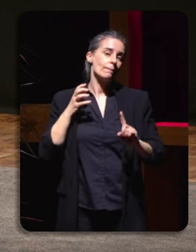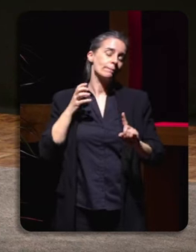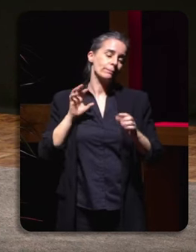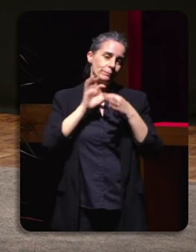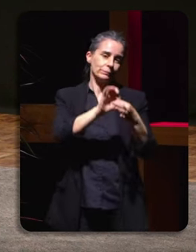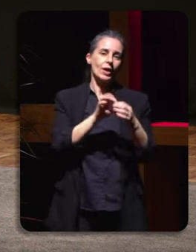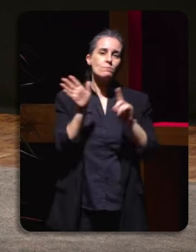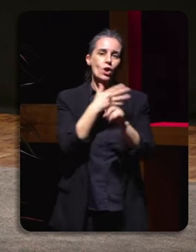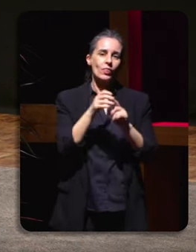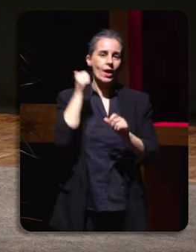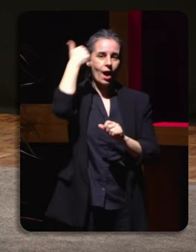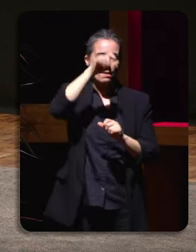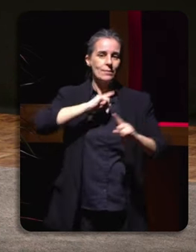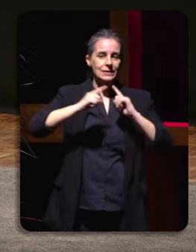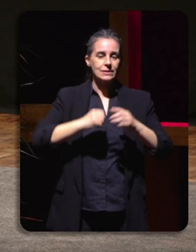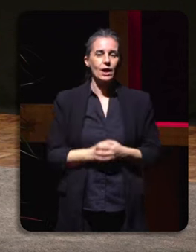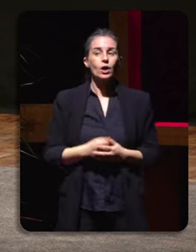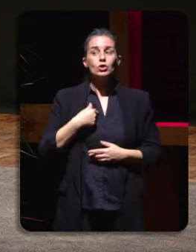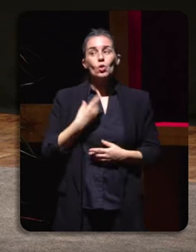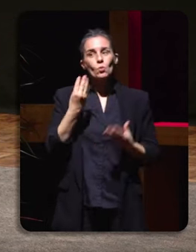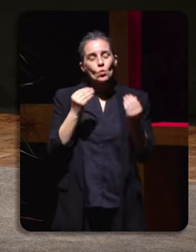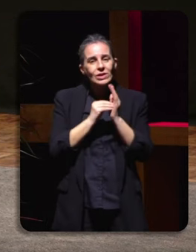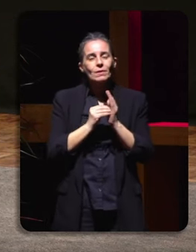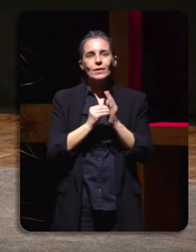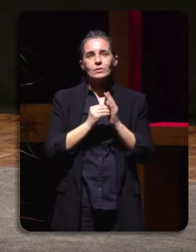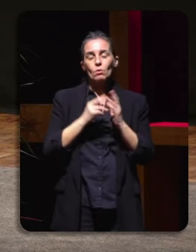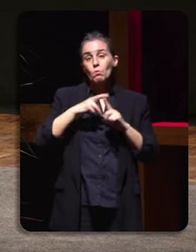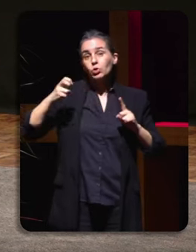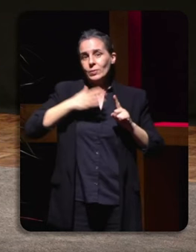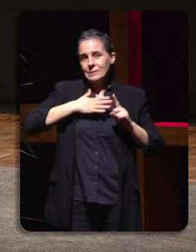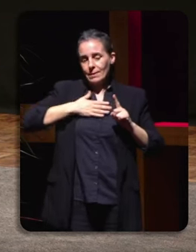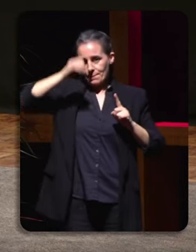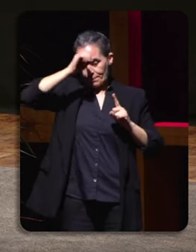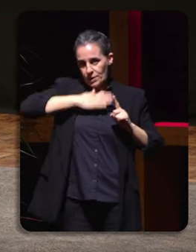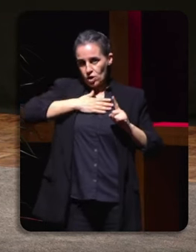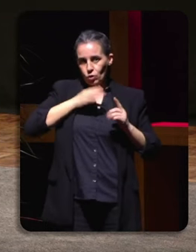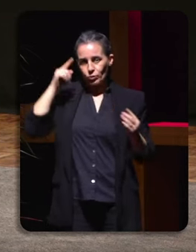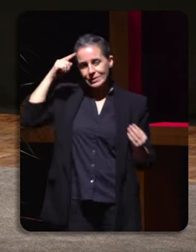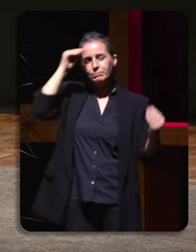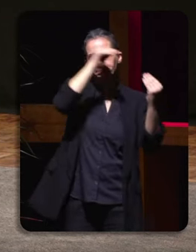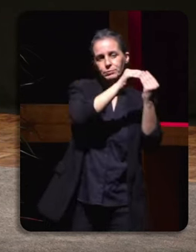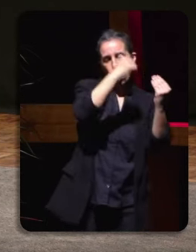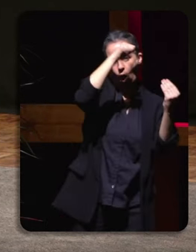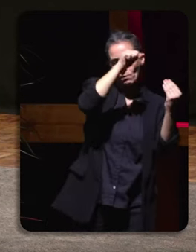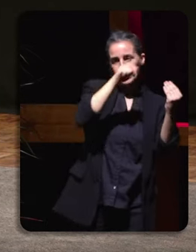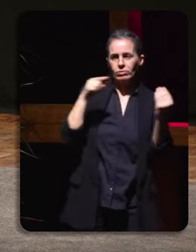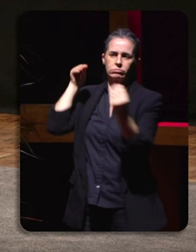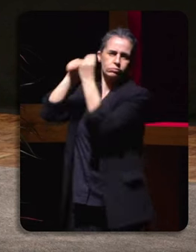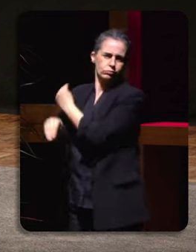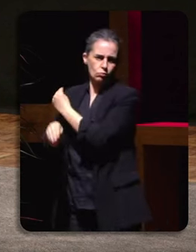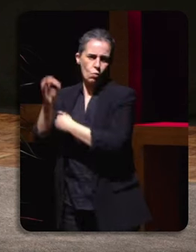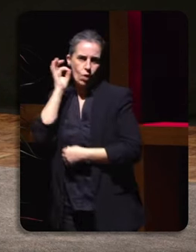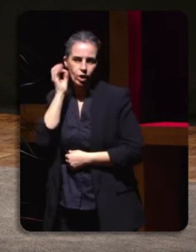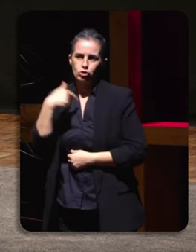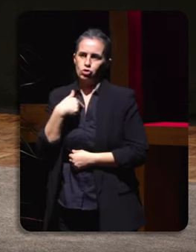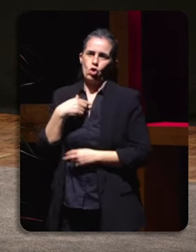Conste que moitas veces o meu punto de vista coincide máis con un home que con o punto de vista dunha muller, eu non creo na demonización